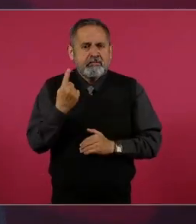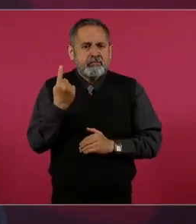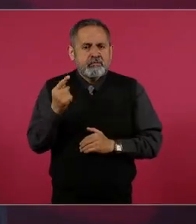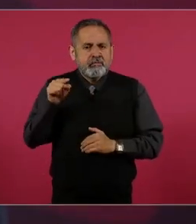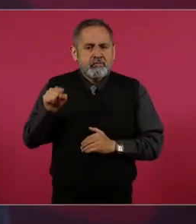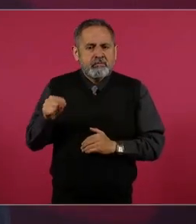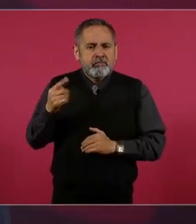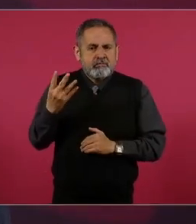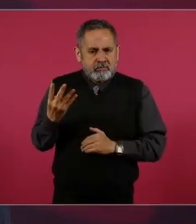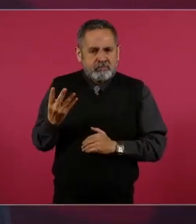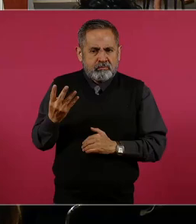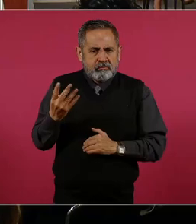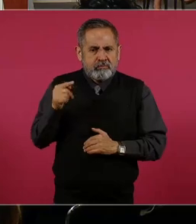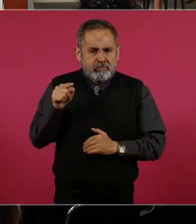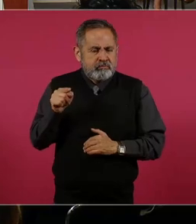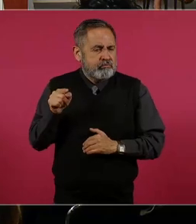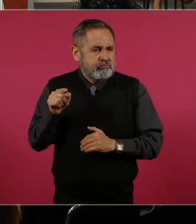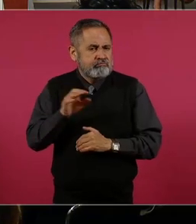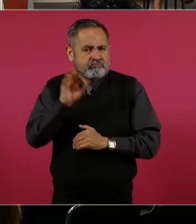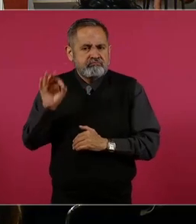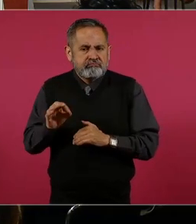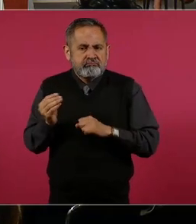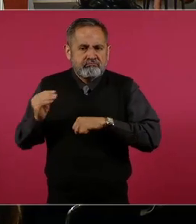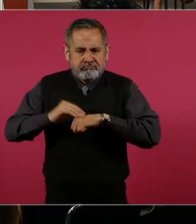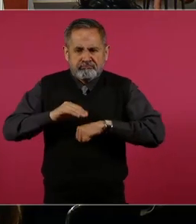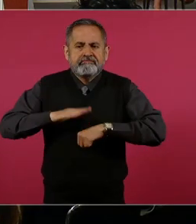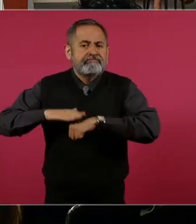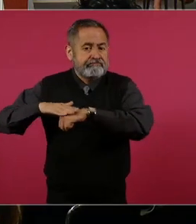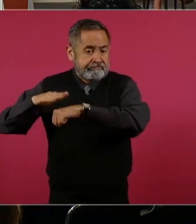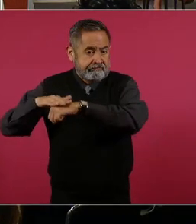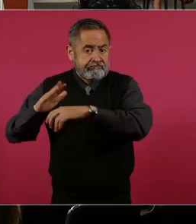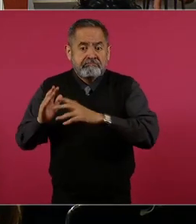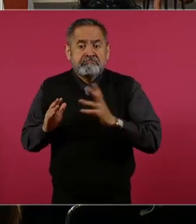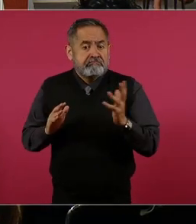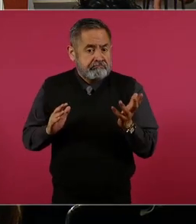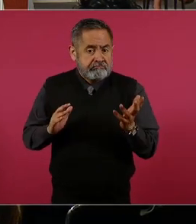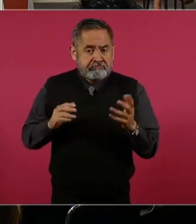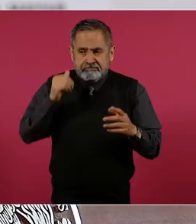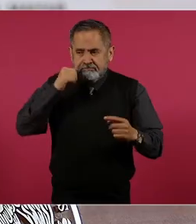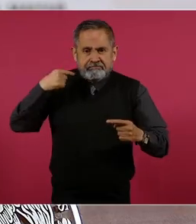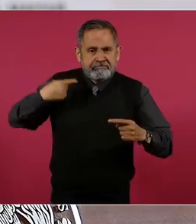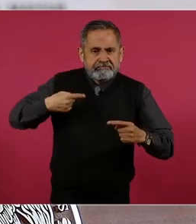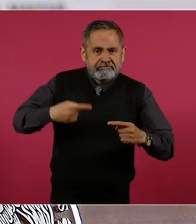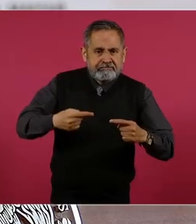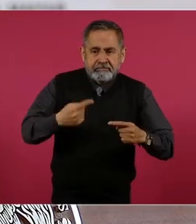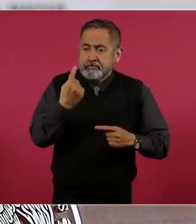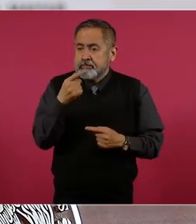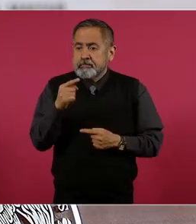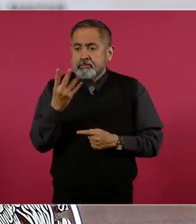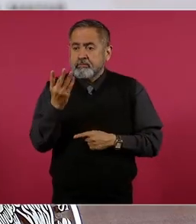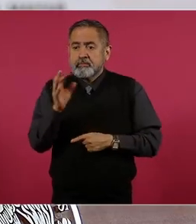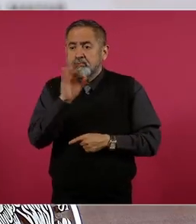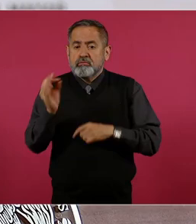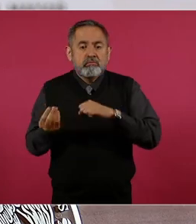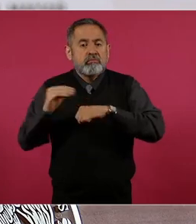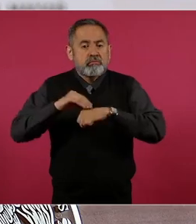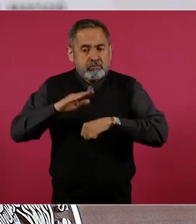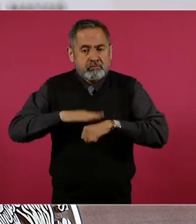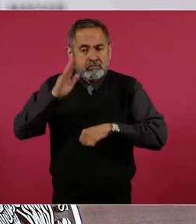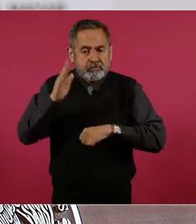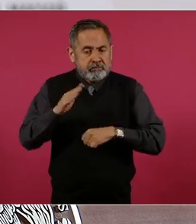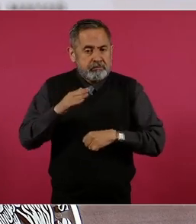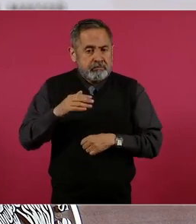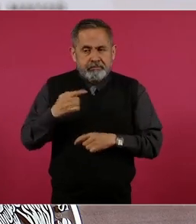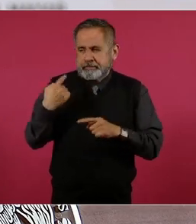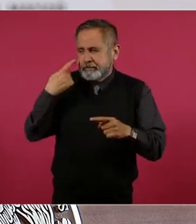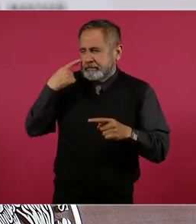.4 puntos porcentuales más de lo que es hoy o de su tendencia